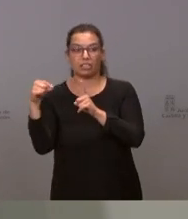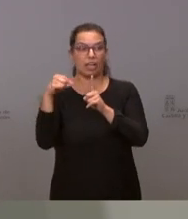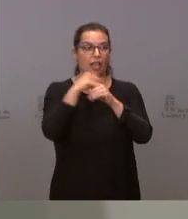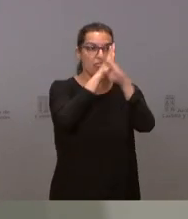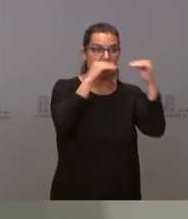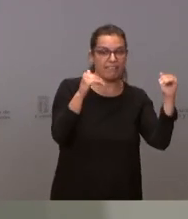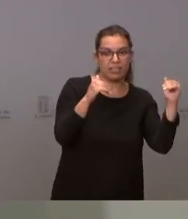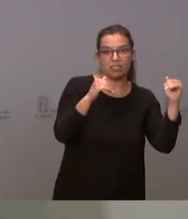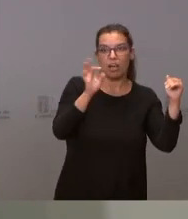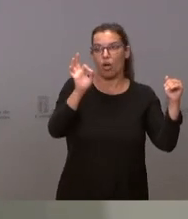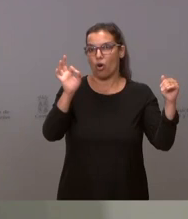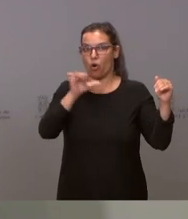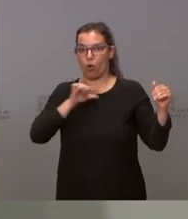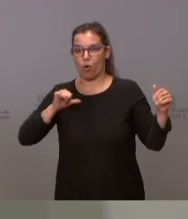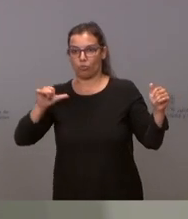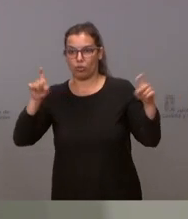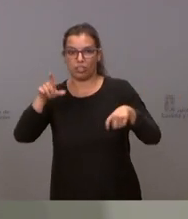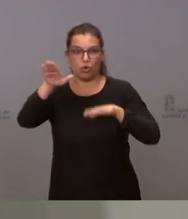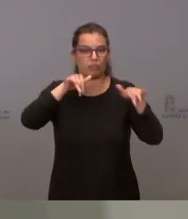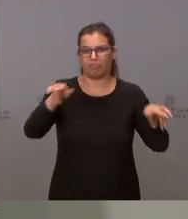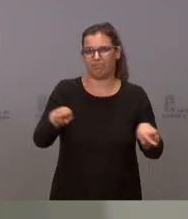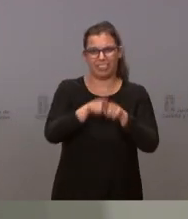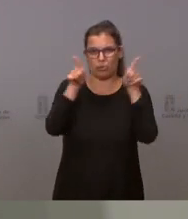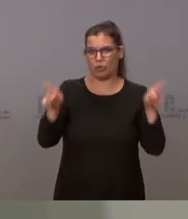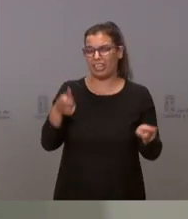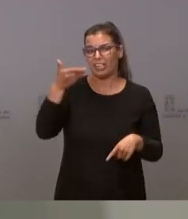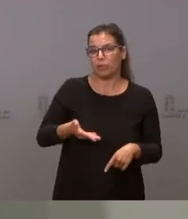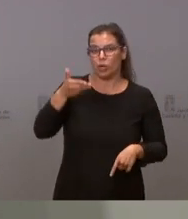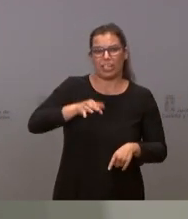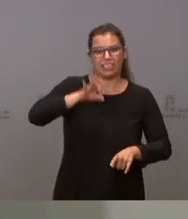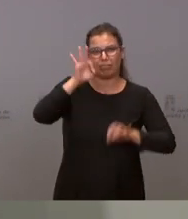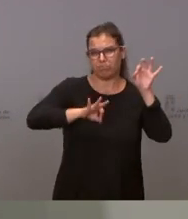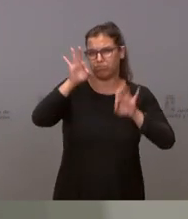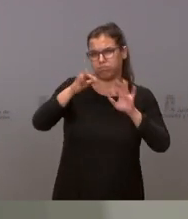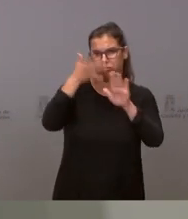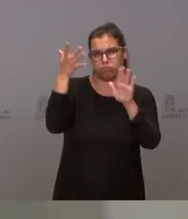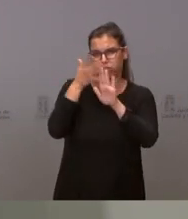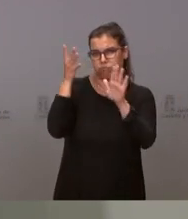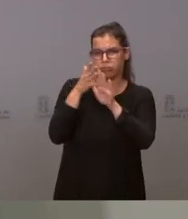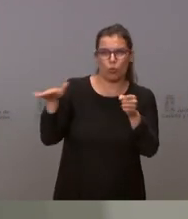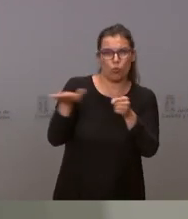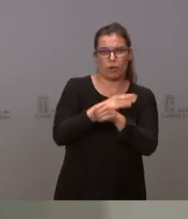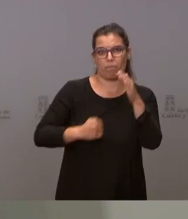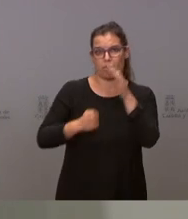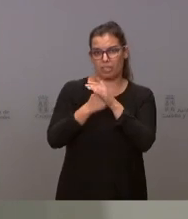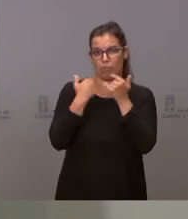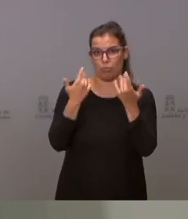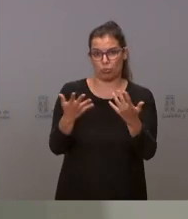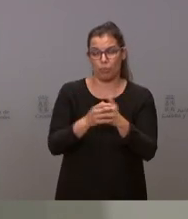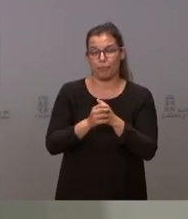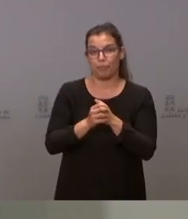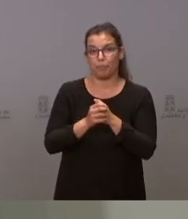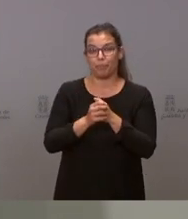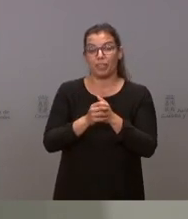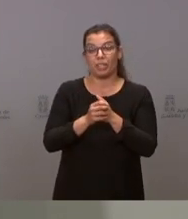autocita o con llamamiento. Lo importante es alcanzar el mayor porcentaje de población cubierta lo antes posible. Y a ese respecto pues hay